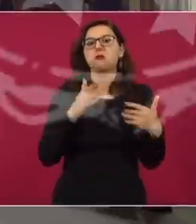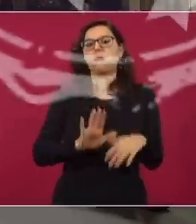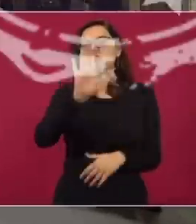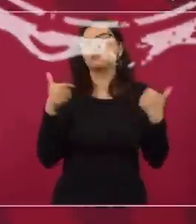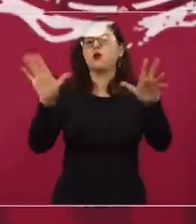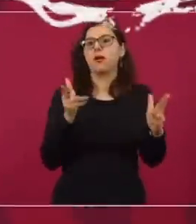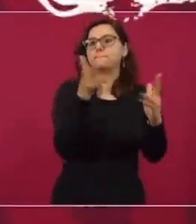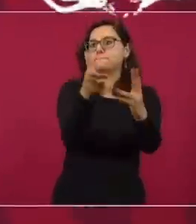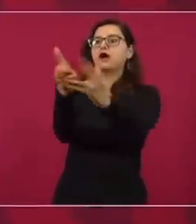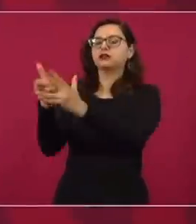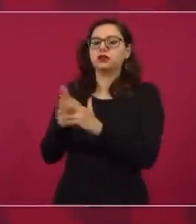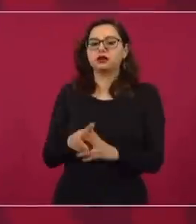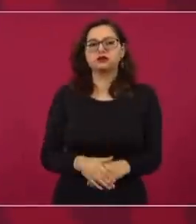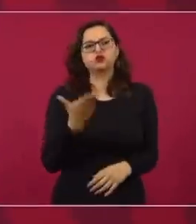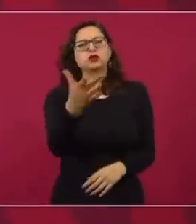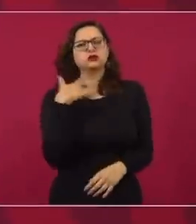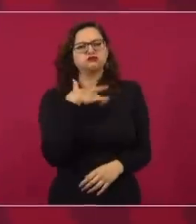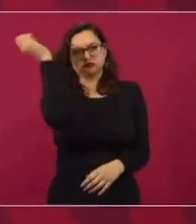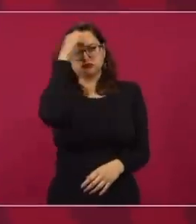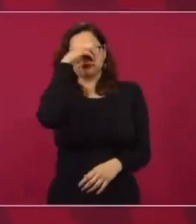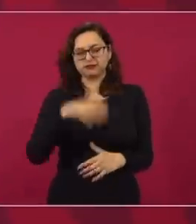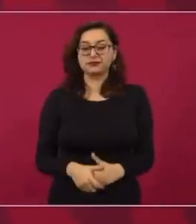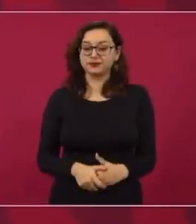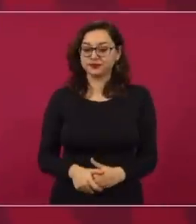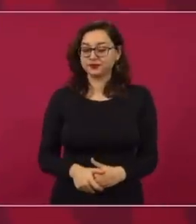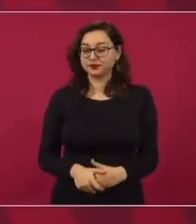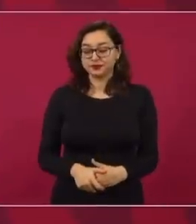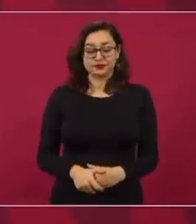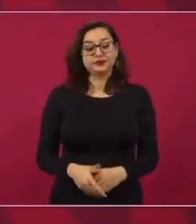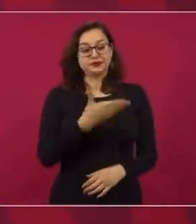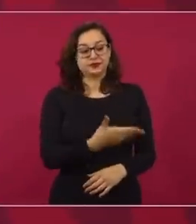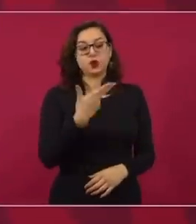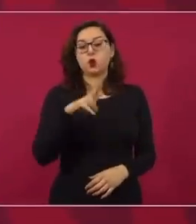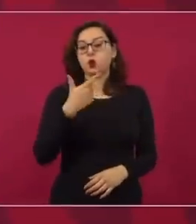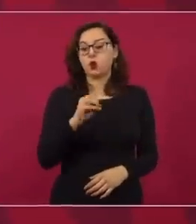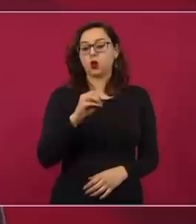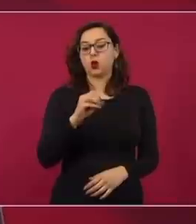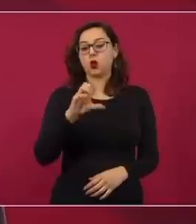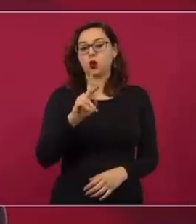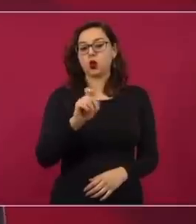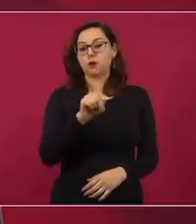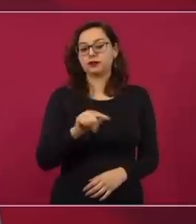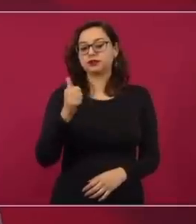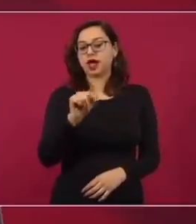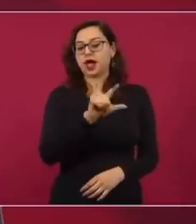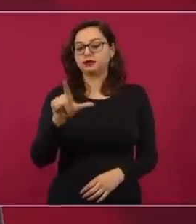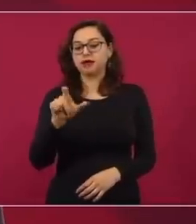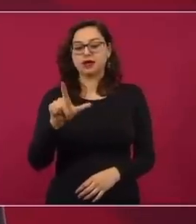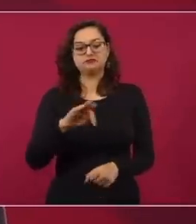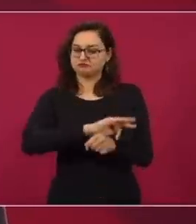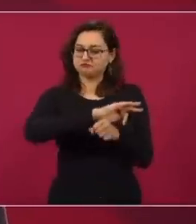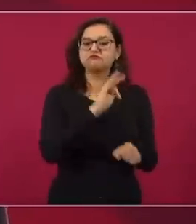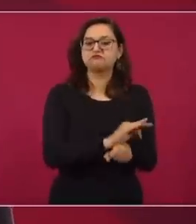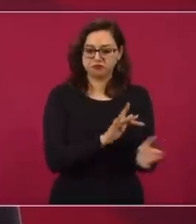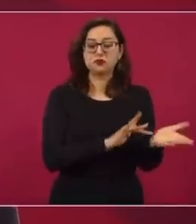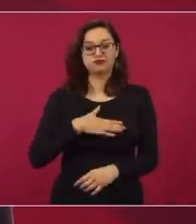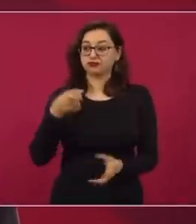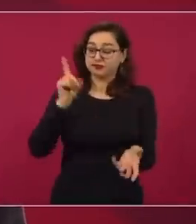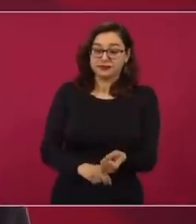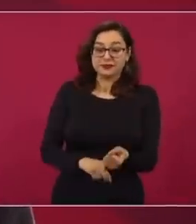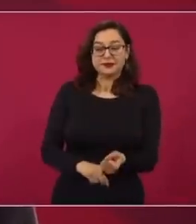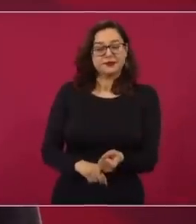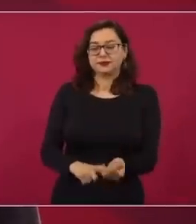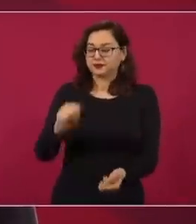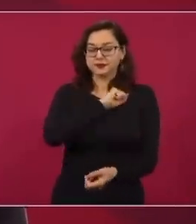El apoyo a Hugo López-Gatell creo que no solo es una injusticia, sino es una actuación de mala fe,